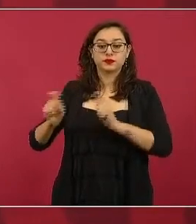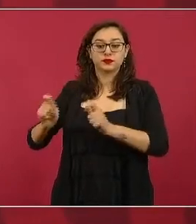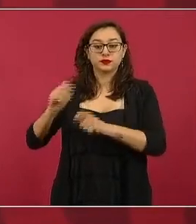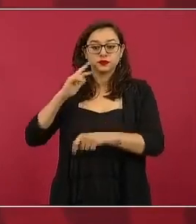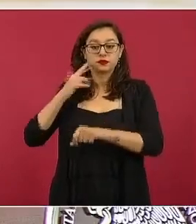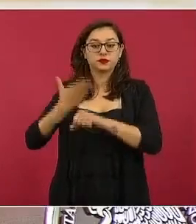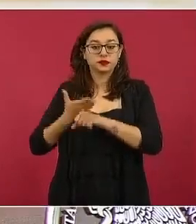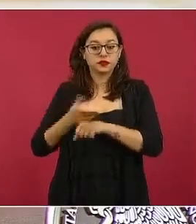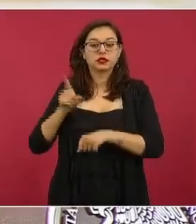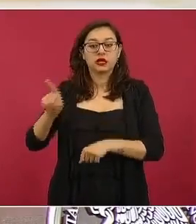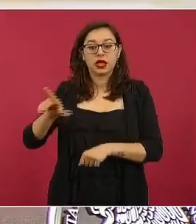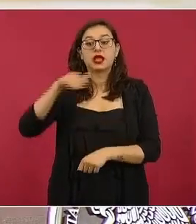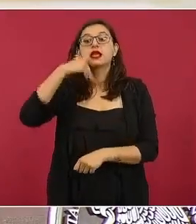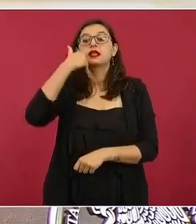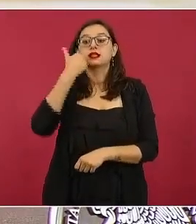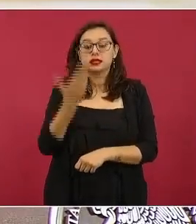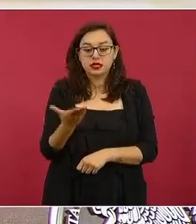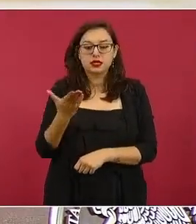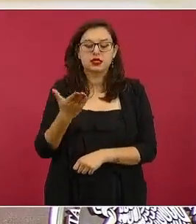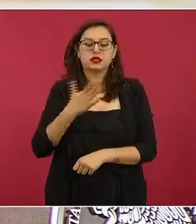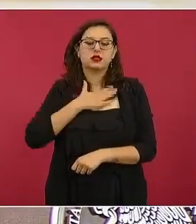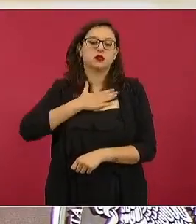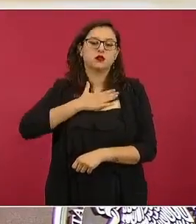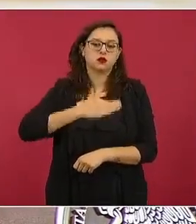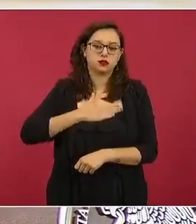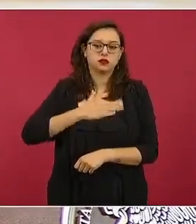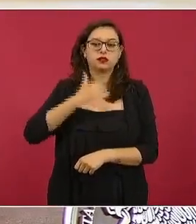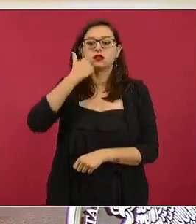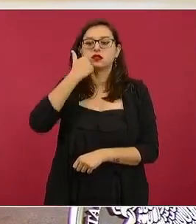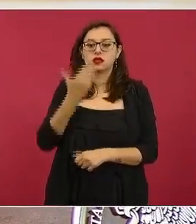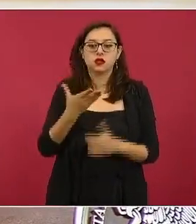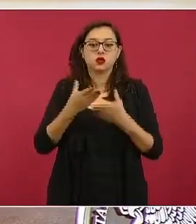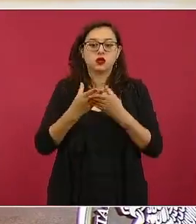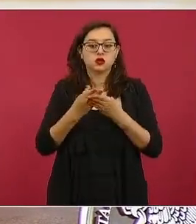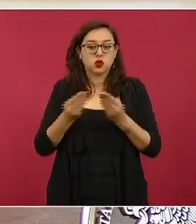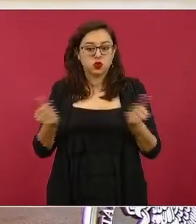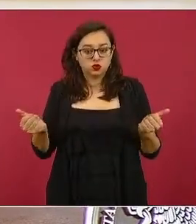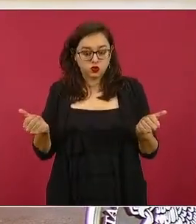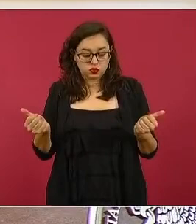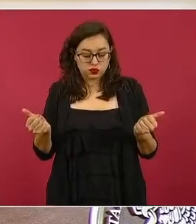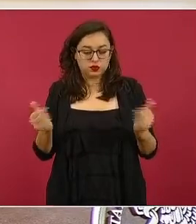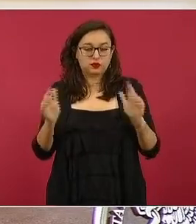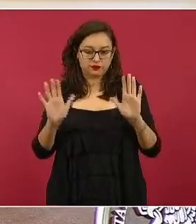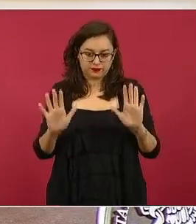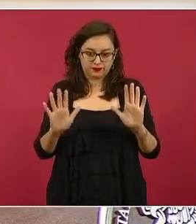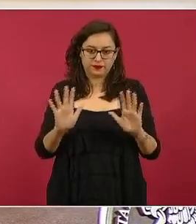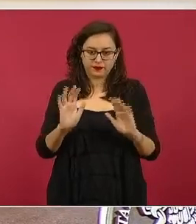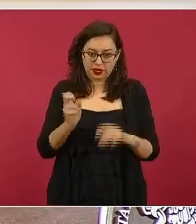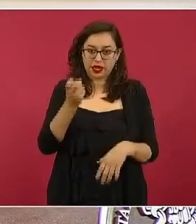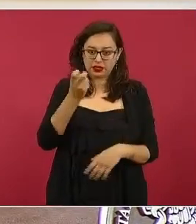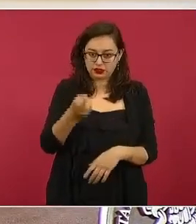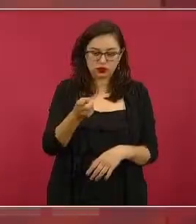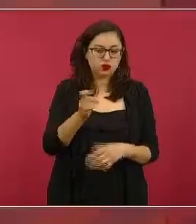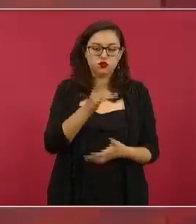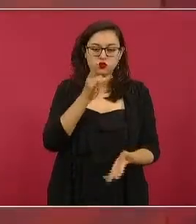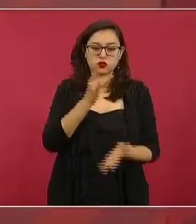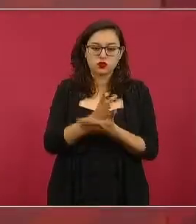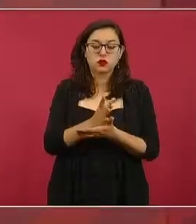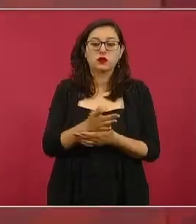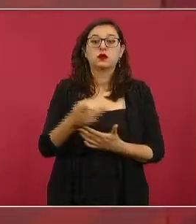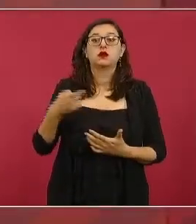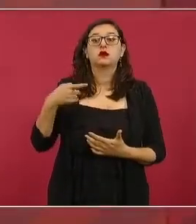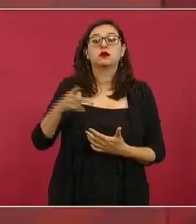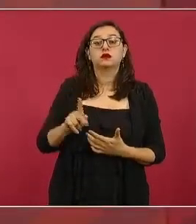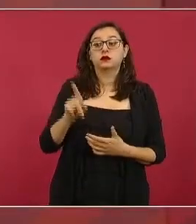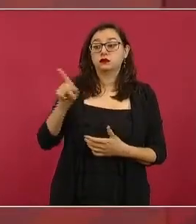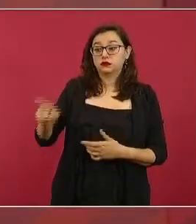si va a utilizar su cargo para